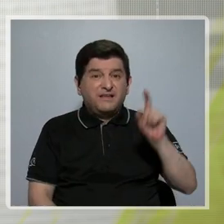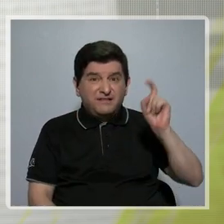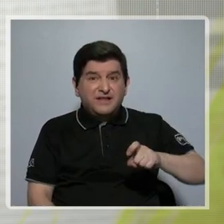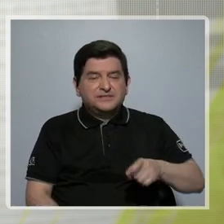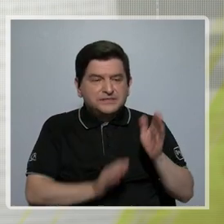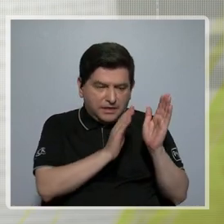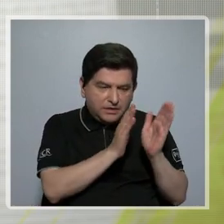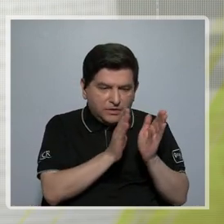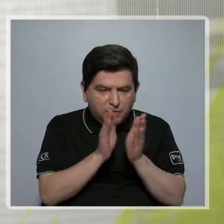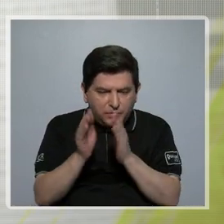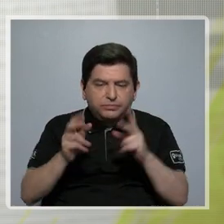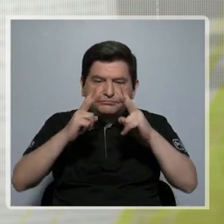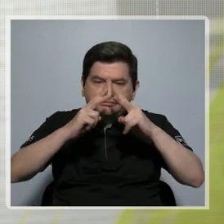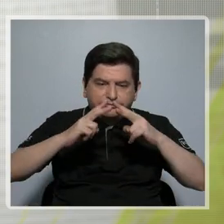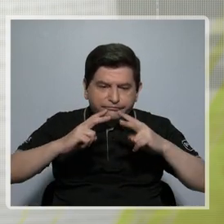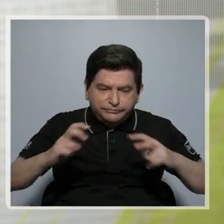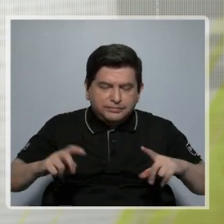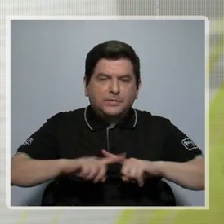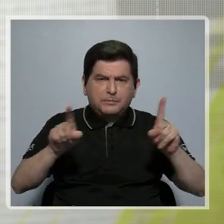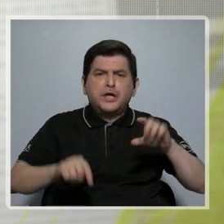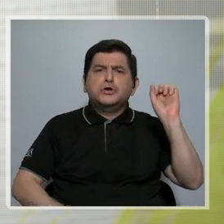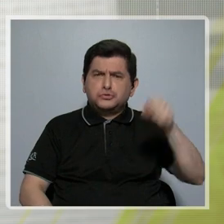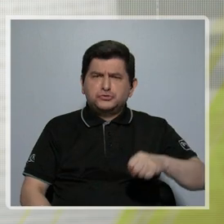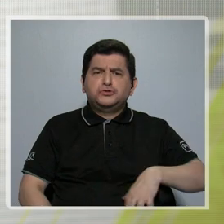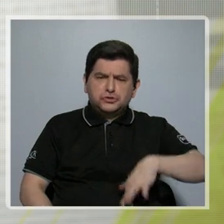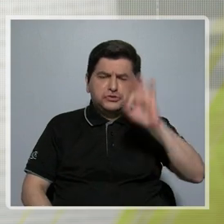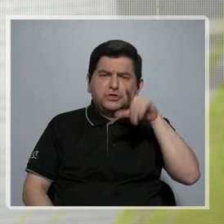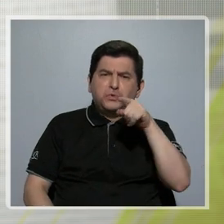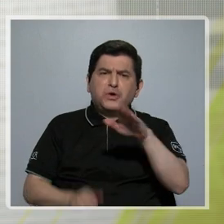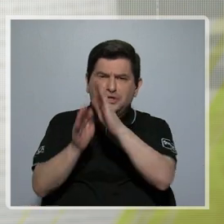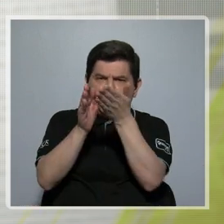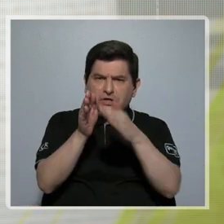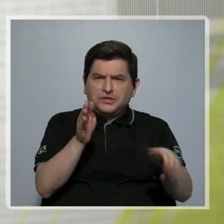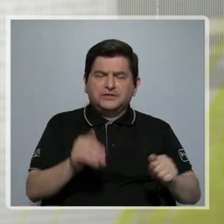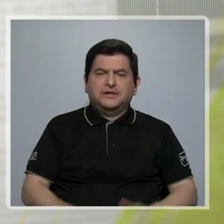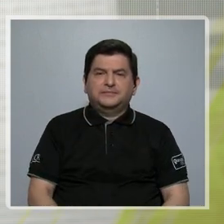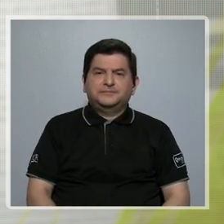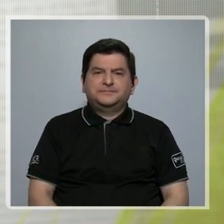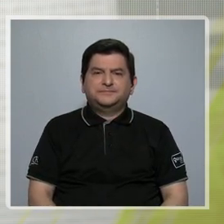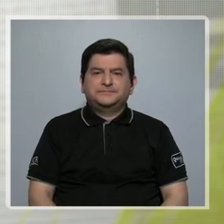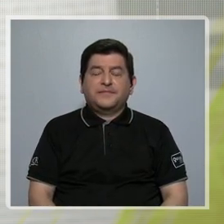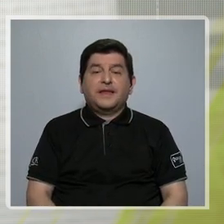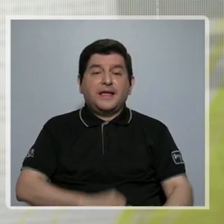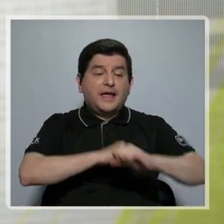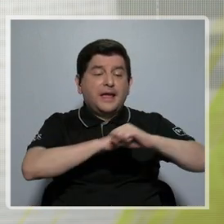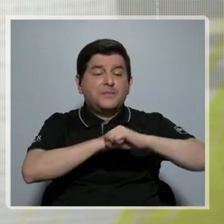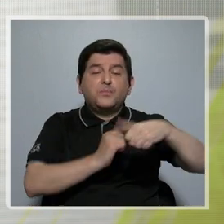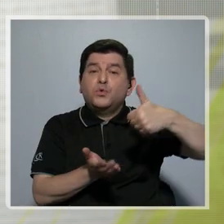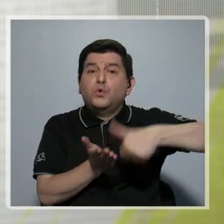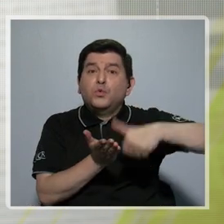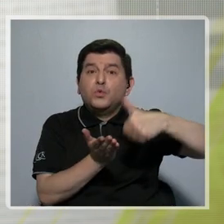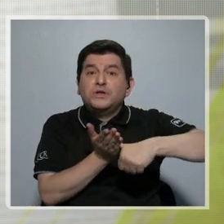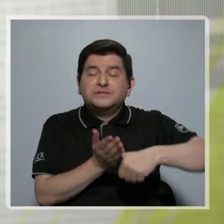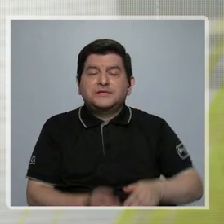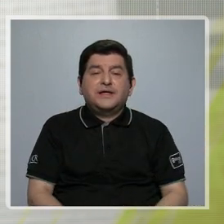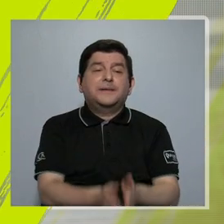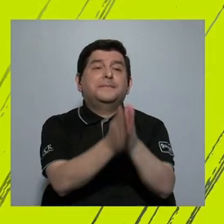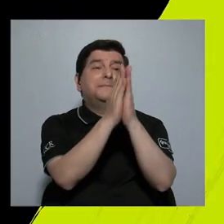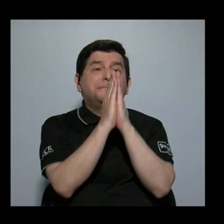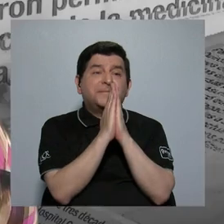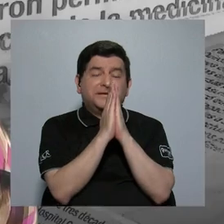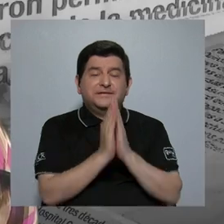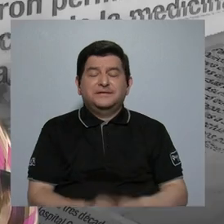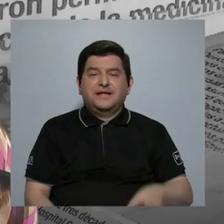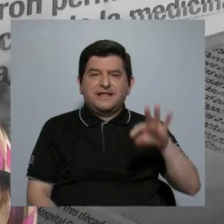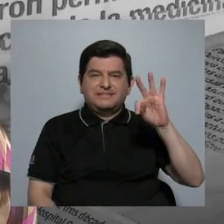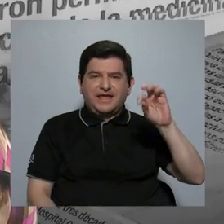ordenarla y analizarla, pero está disponible en la Contraloría. Con respecto a la publicidad electoral, se hizo la